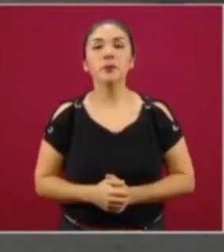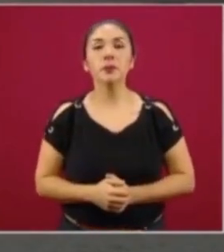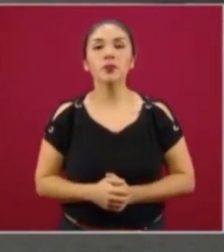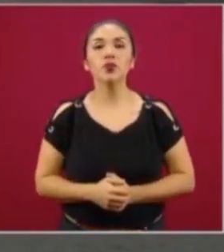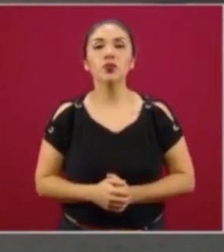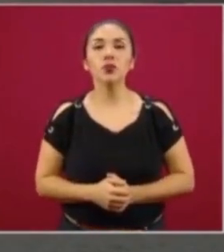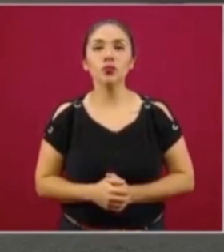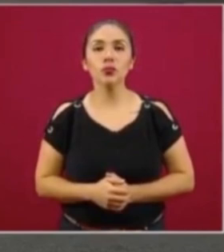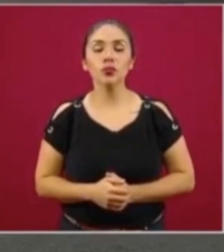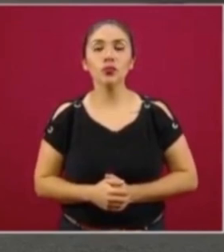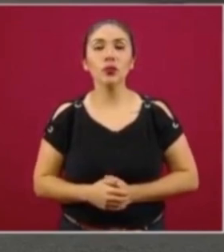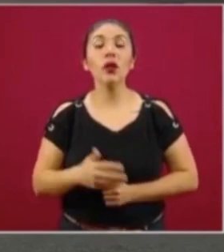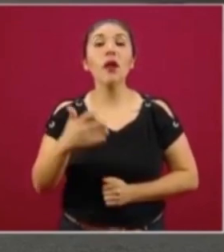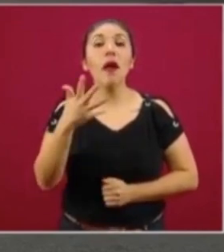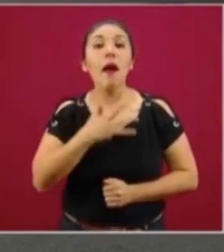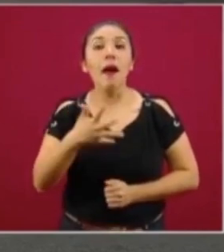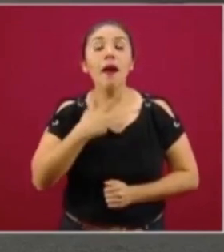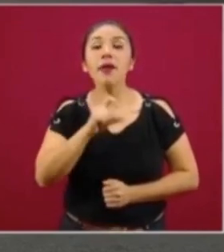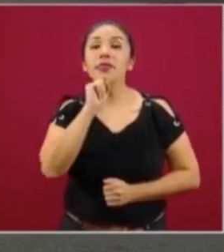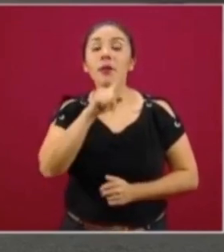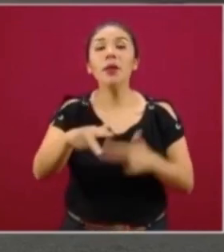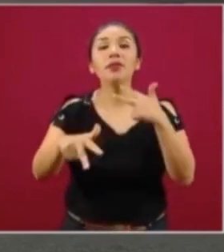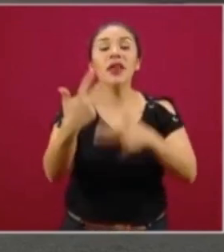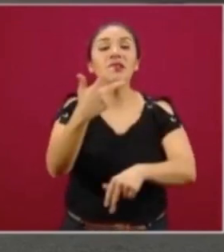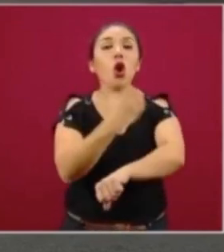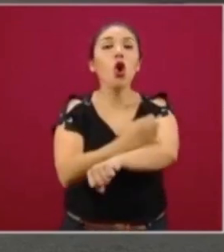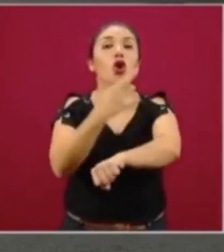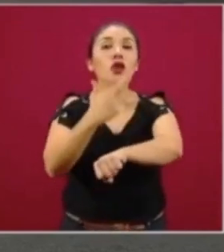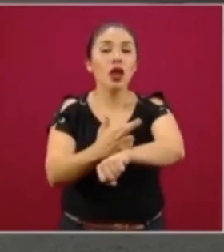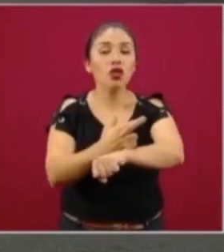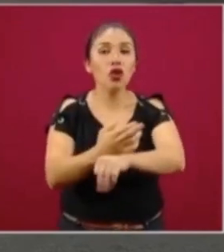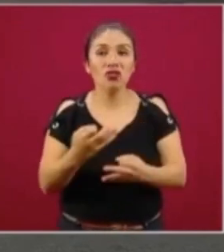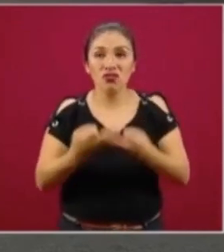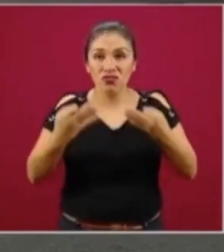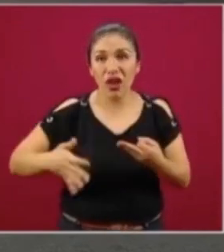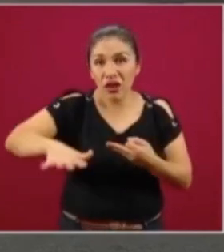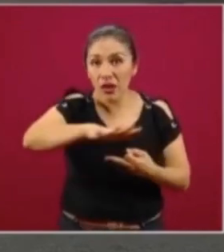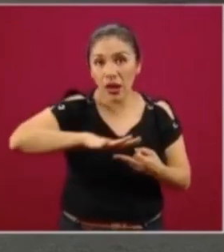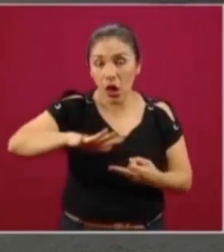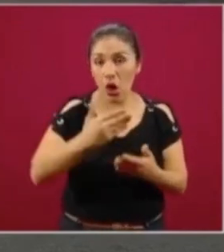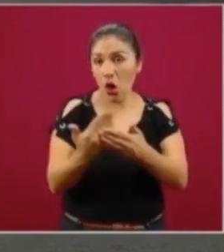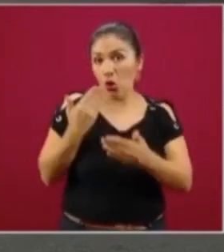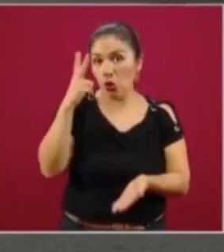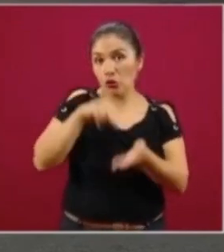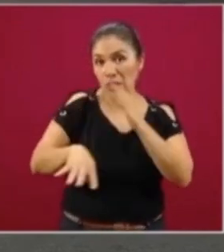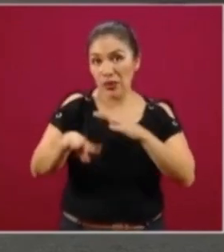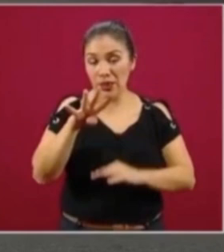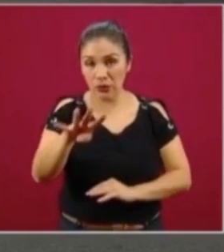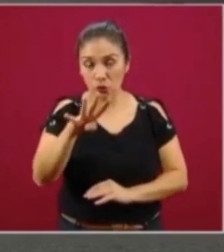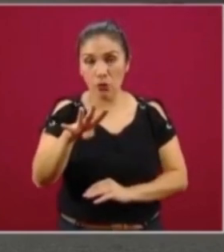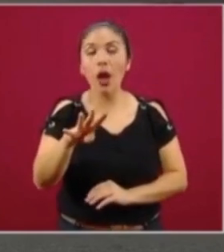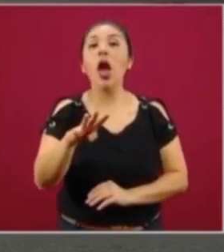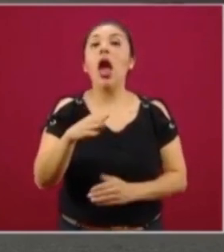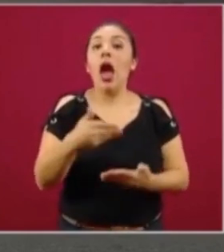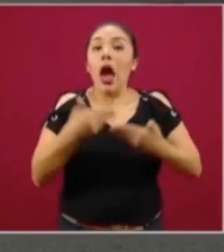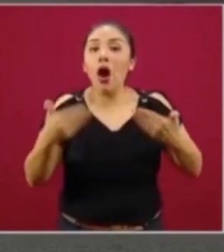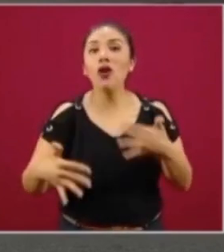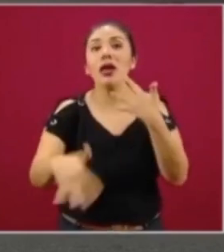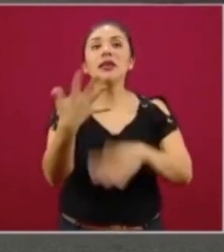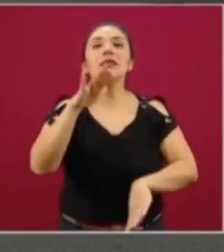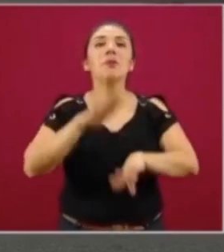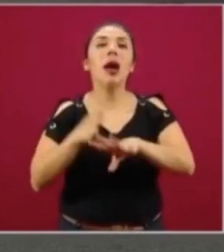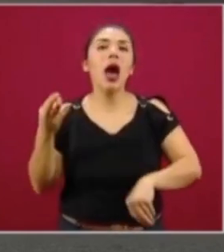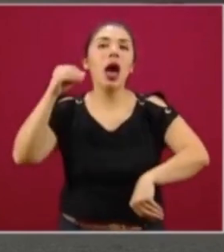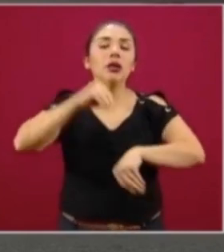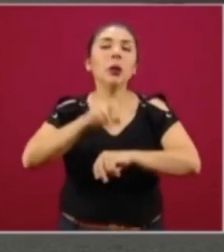Tenemos 13 coordinadores territoriales en el 2019 y 15 en el 2020, para tener